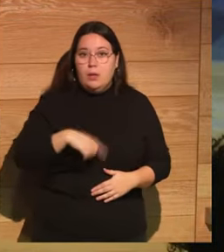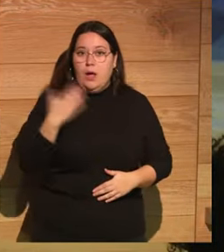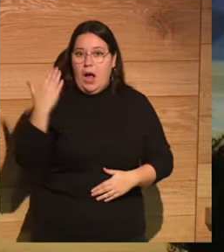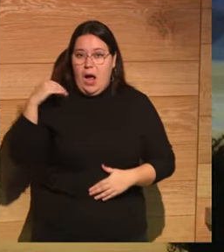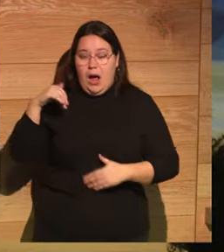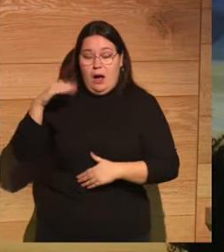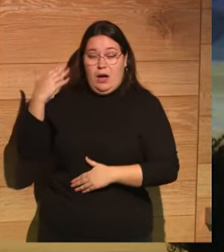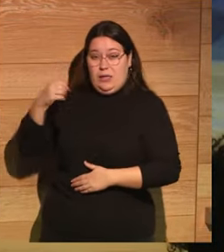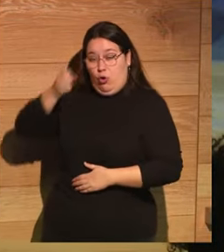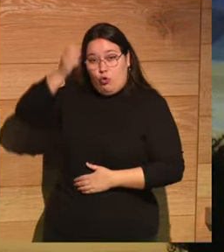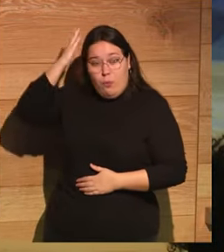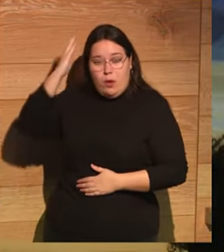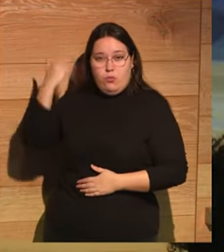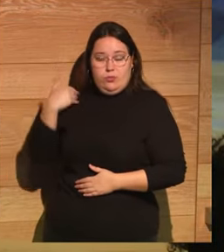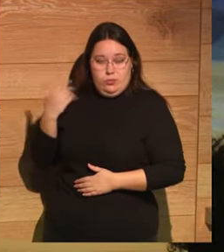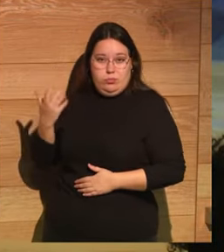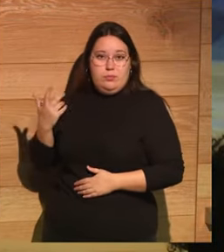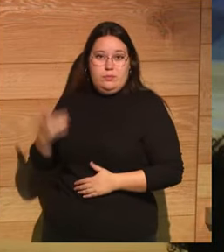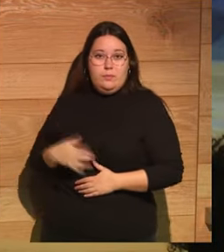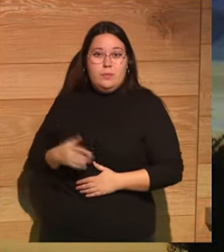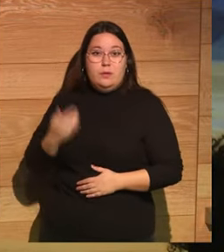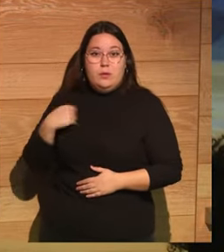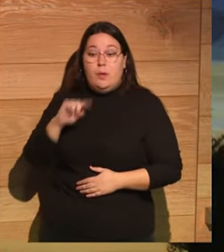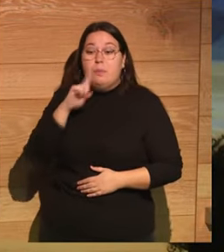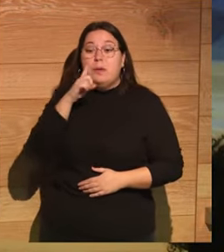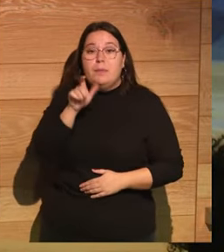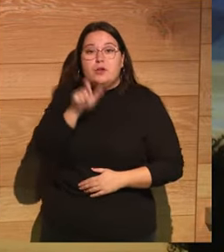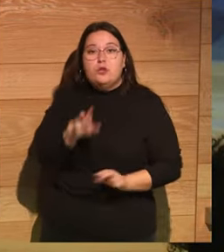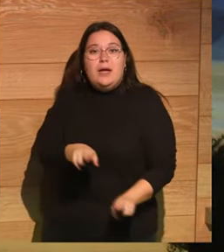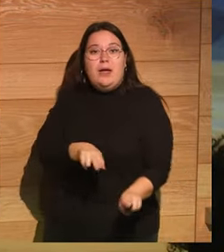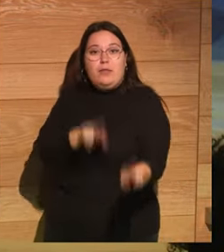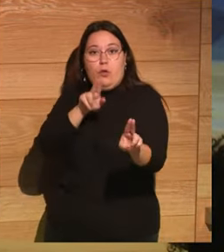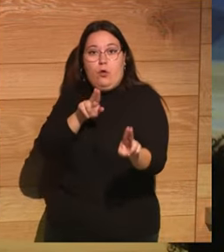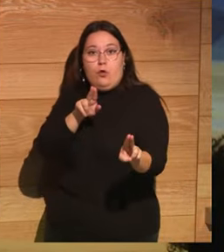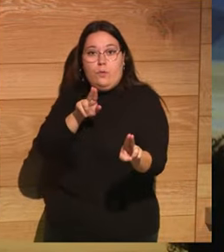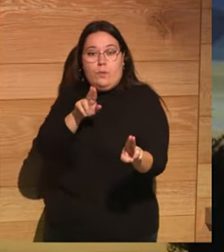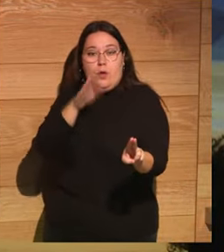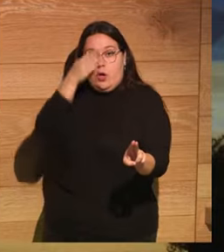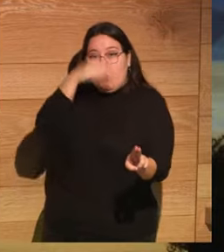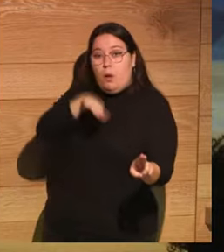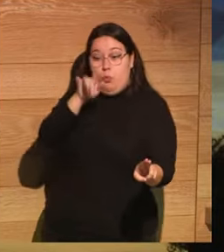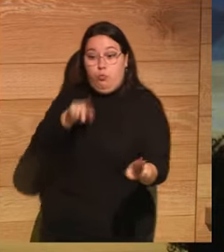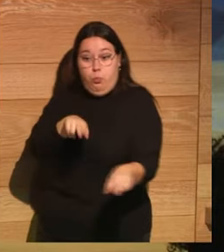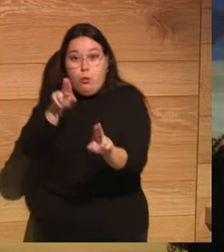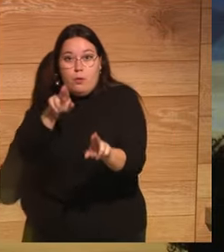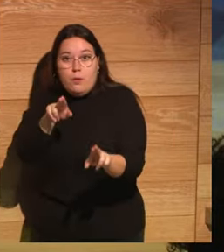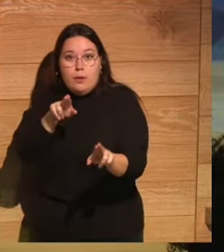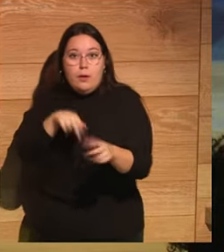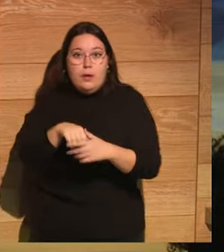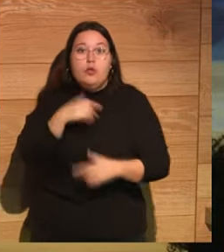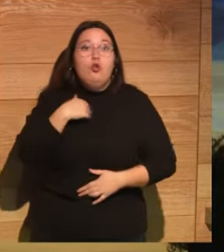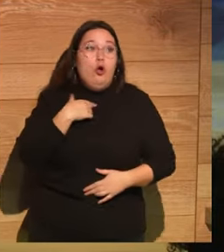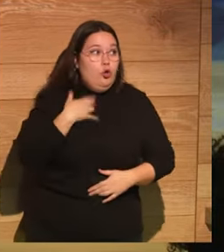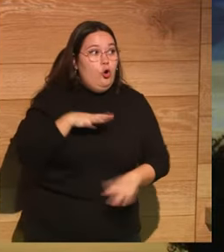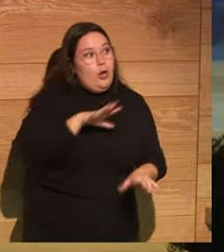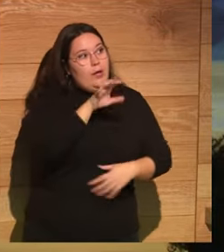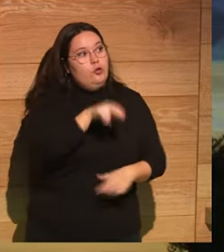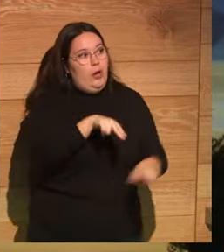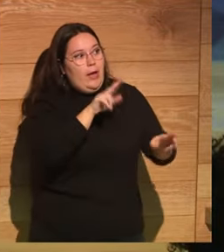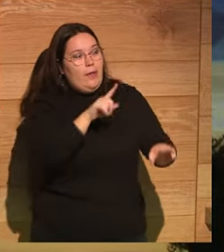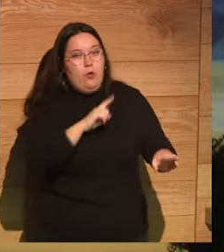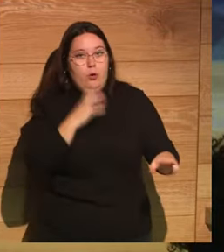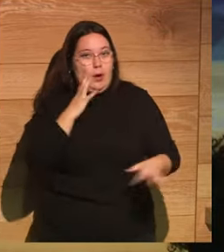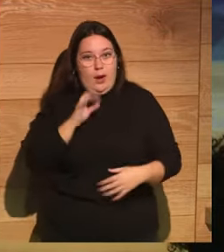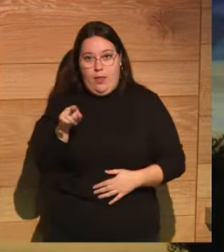pero está, en fin, desde que el primer cazador cazó un mamut y dijo lo he cazado yo y se había caído por un agujero. O sea,